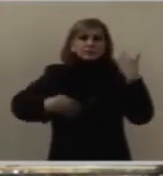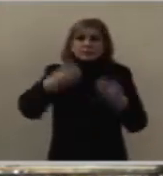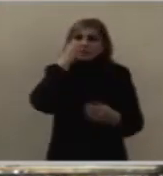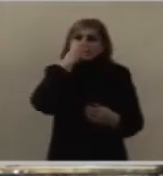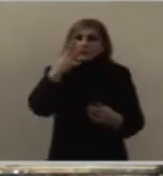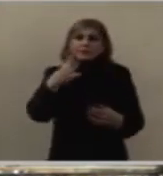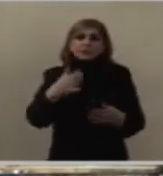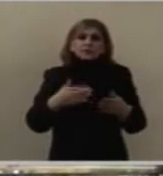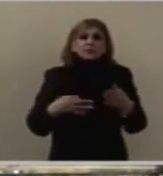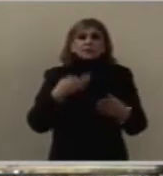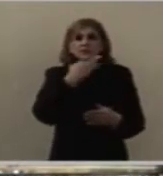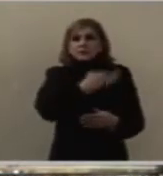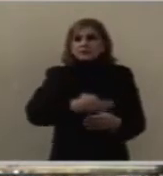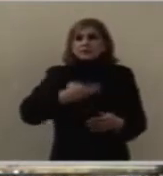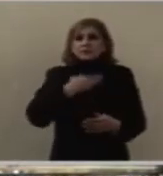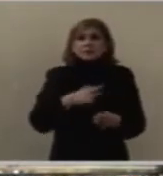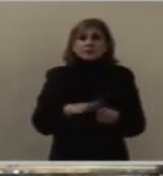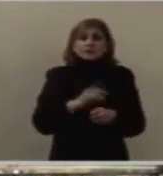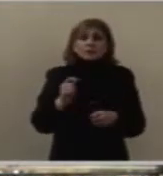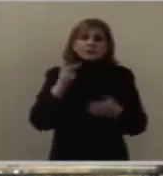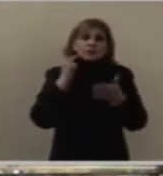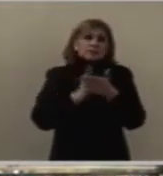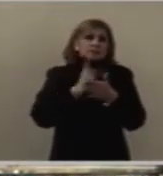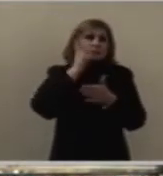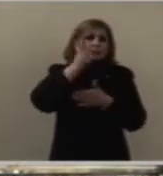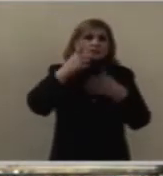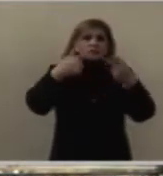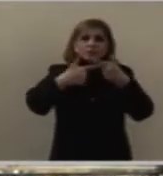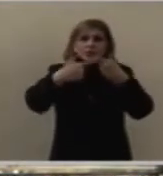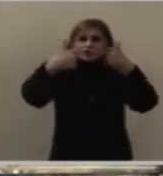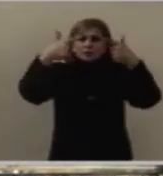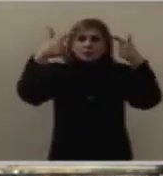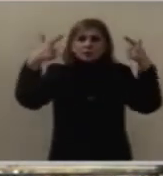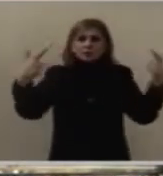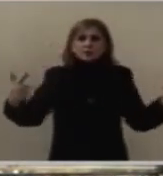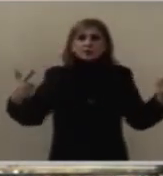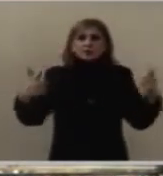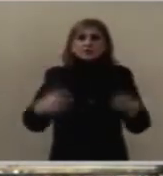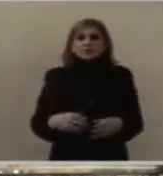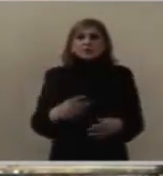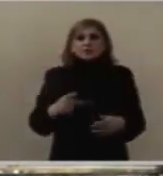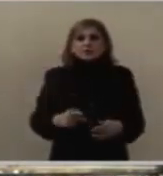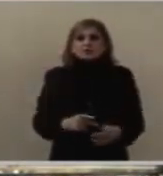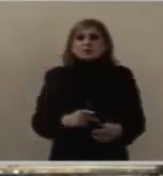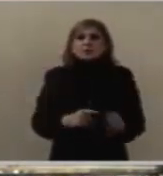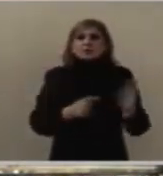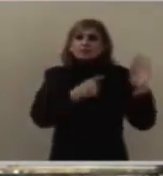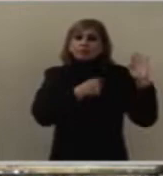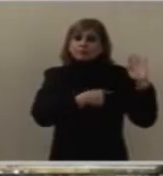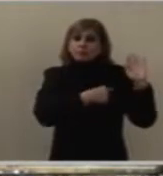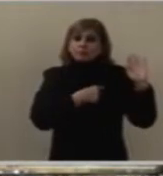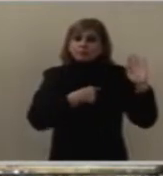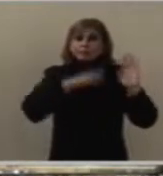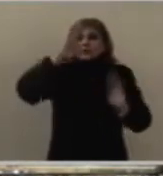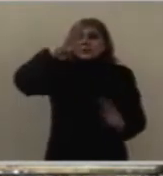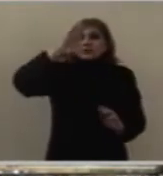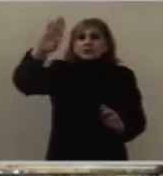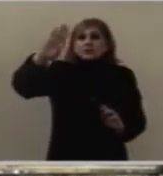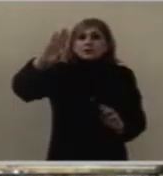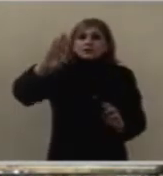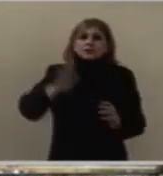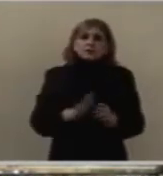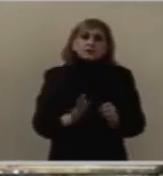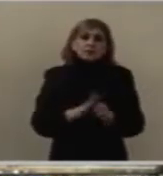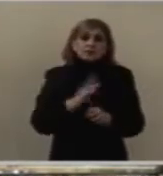porque el premio será grande. Esa es la promesa que hace el Señor y nos